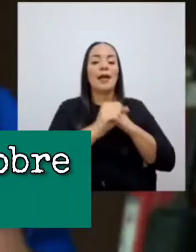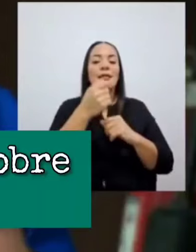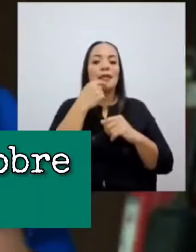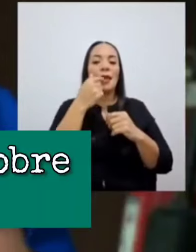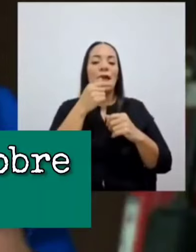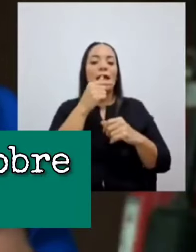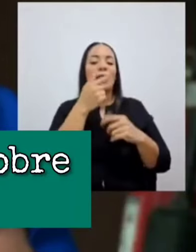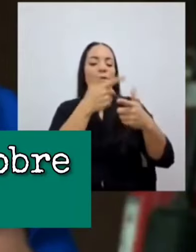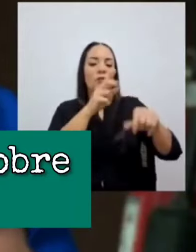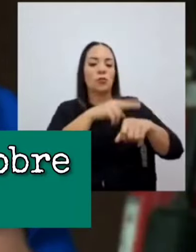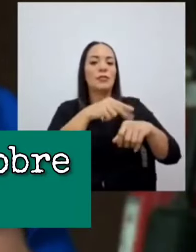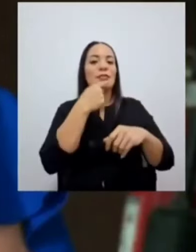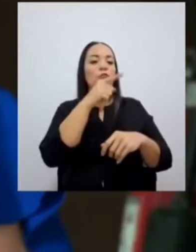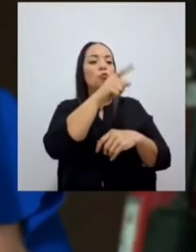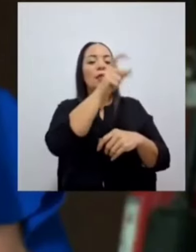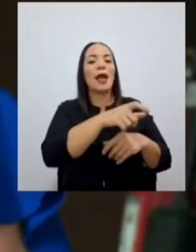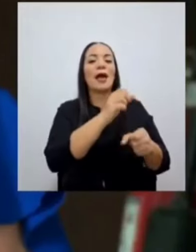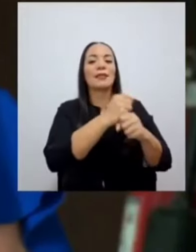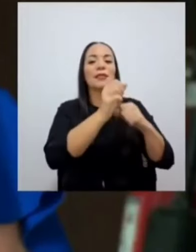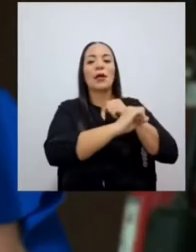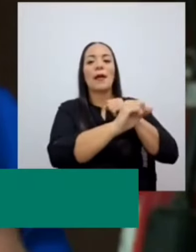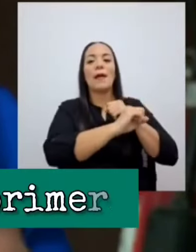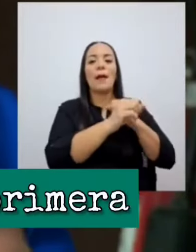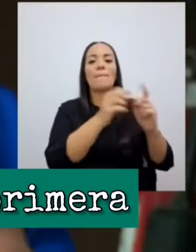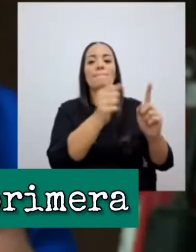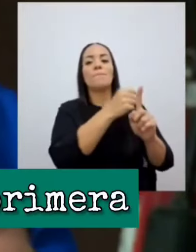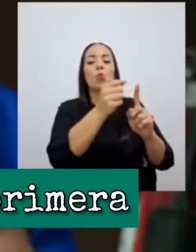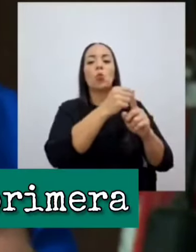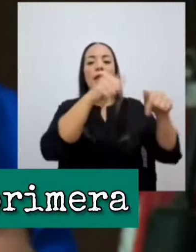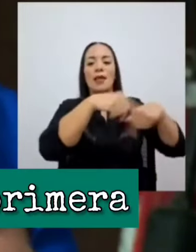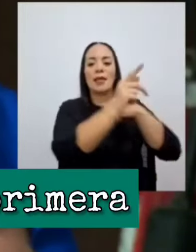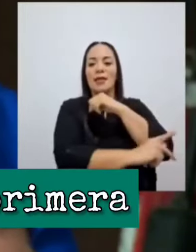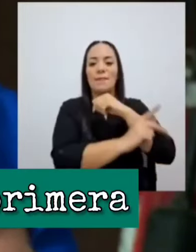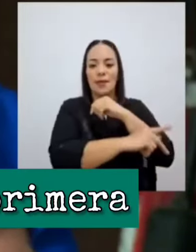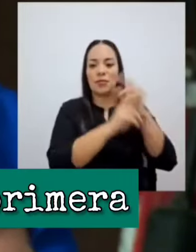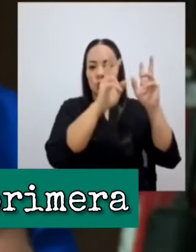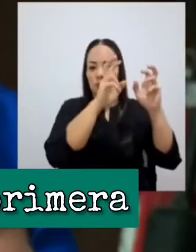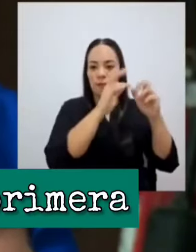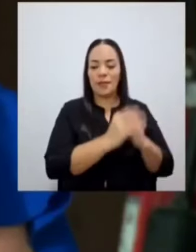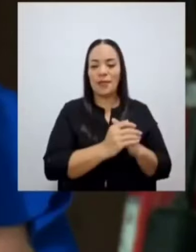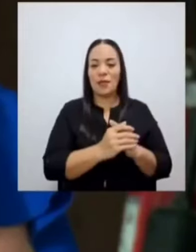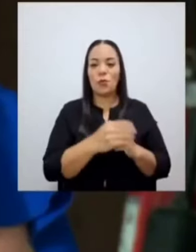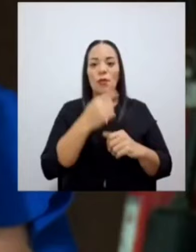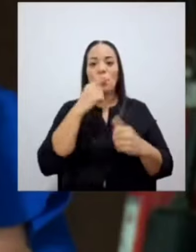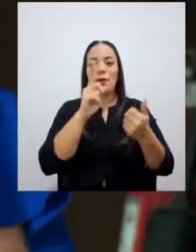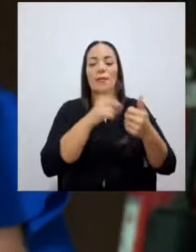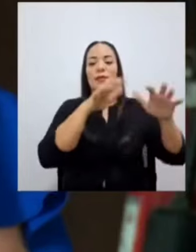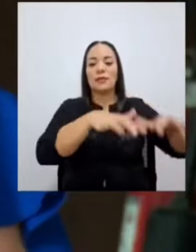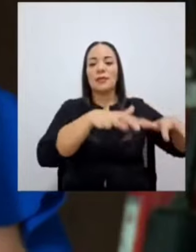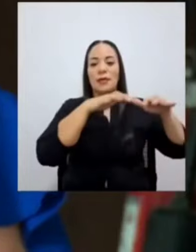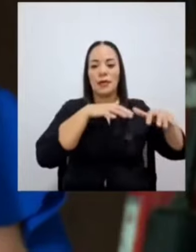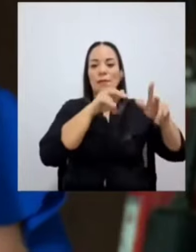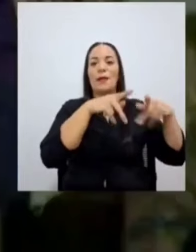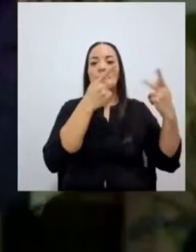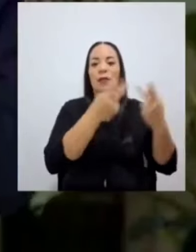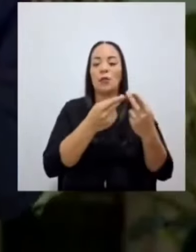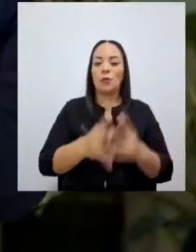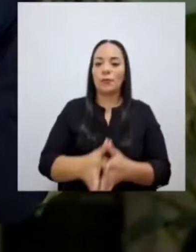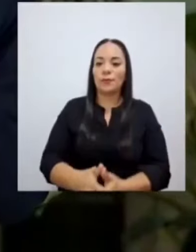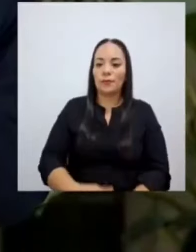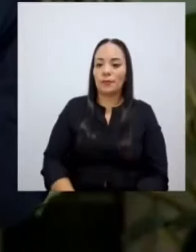sobre bullying en el país, que usted lo promueve. Según ellos, eso lo indicaron en la primera asamblea del partido. Ah,